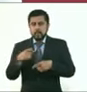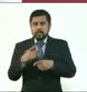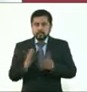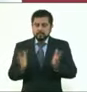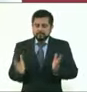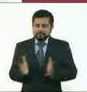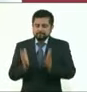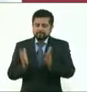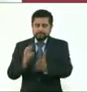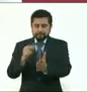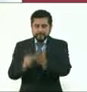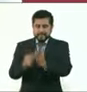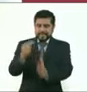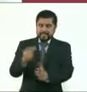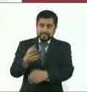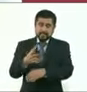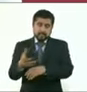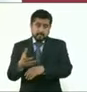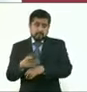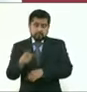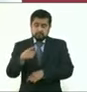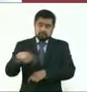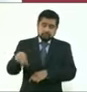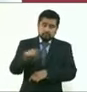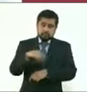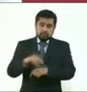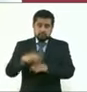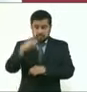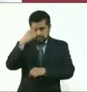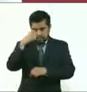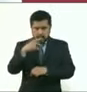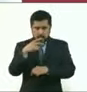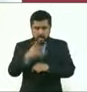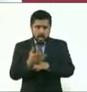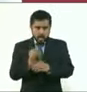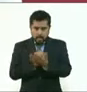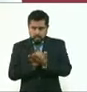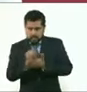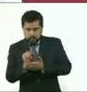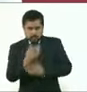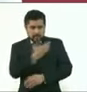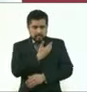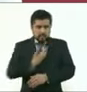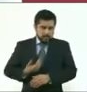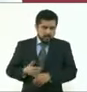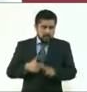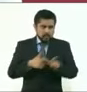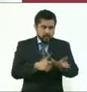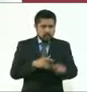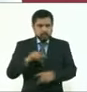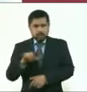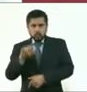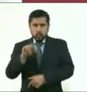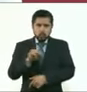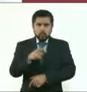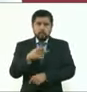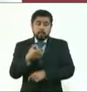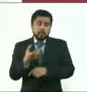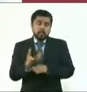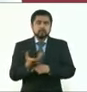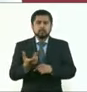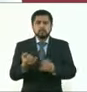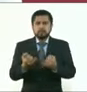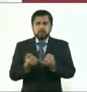para la revocación, que se cumplieran las firmas? invitar a la ciudadanía a la